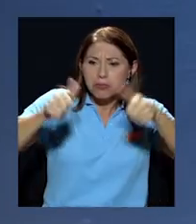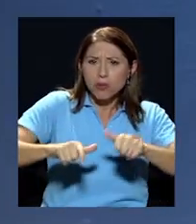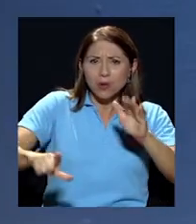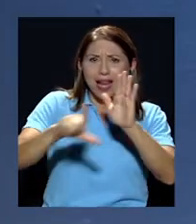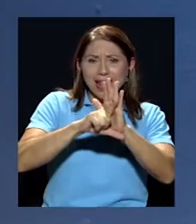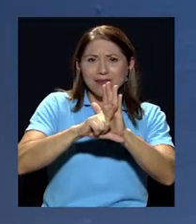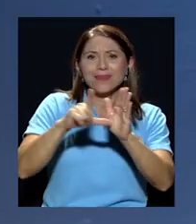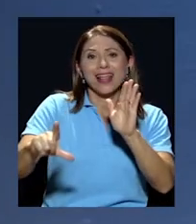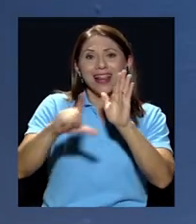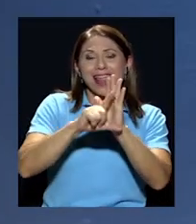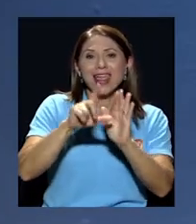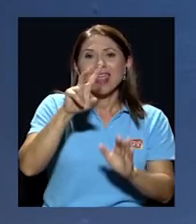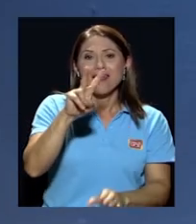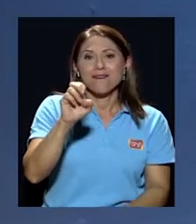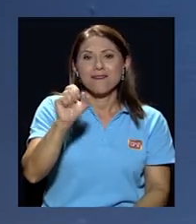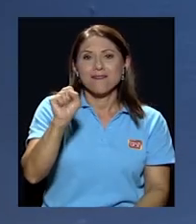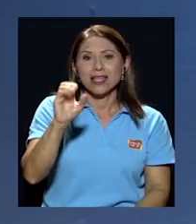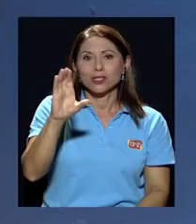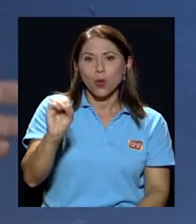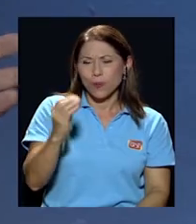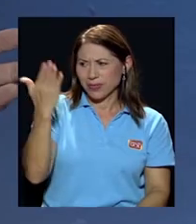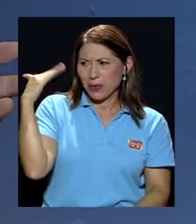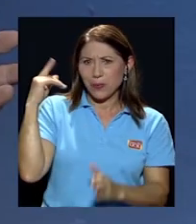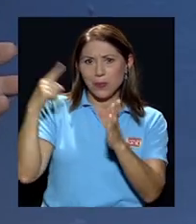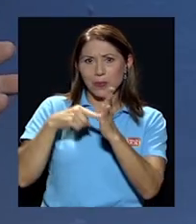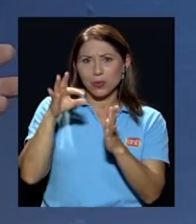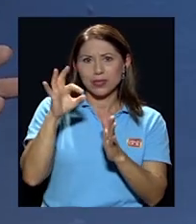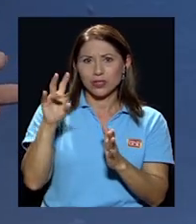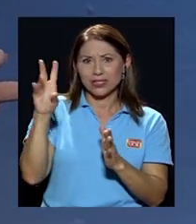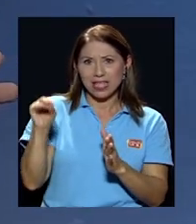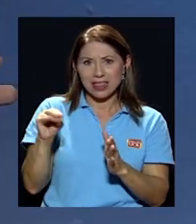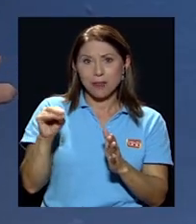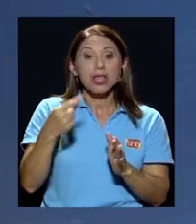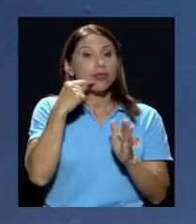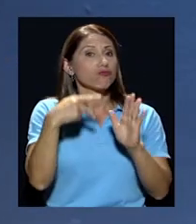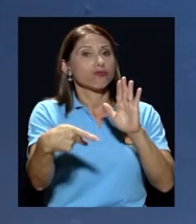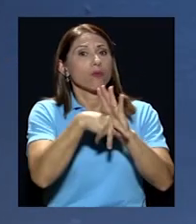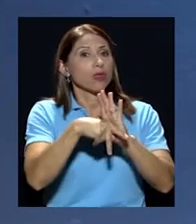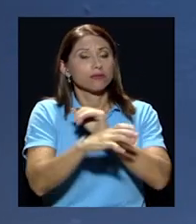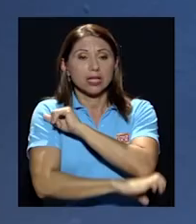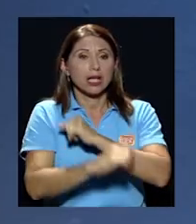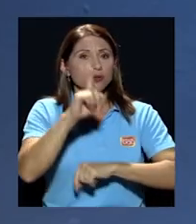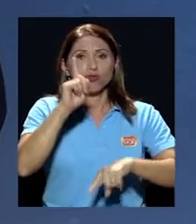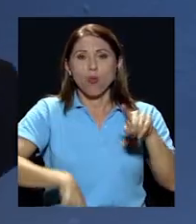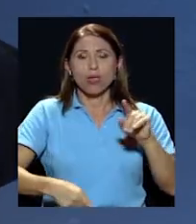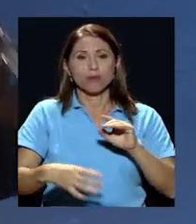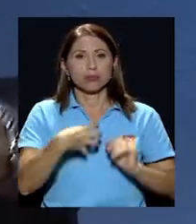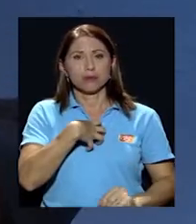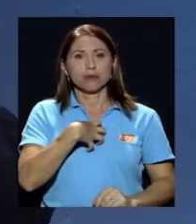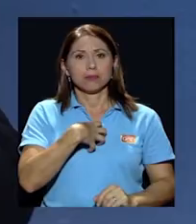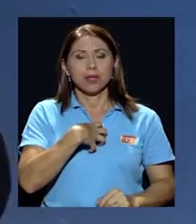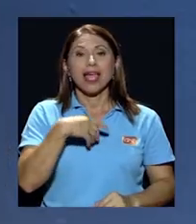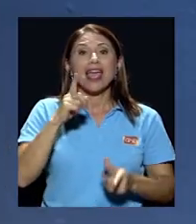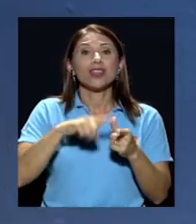Vesco en aquel momento del año 70 que se prohibió que lo tuvieran y ahí muchos corrieron entonces a